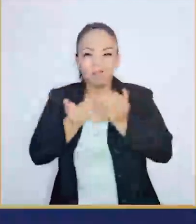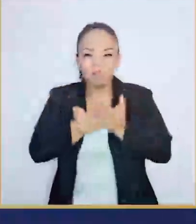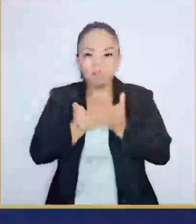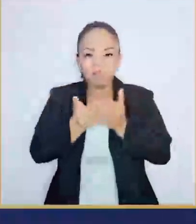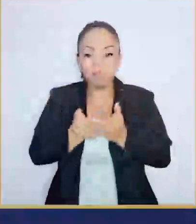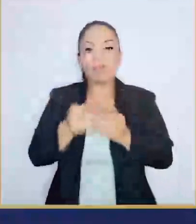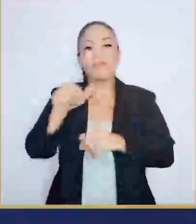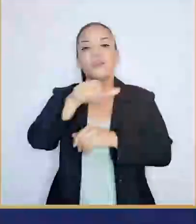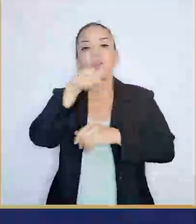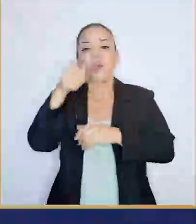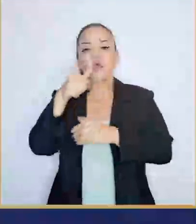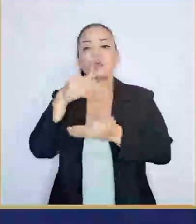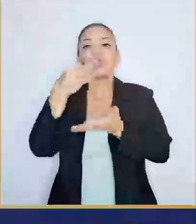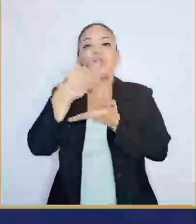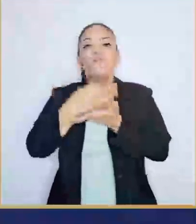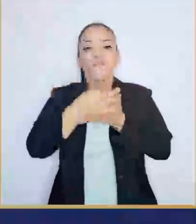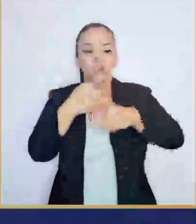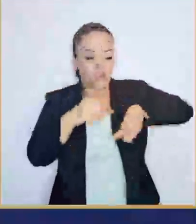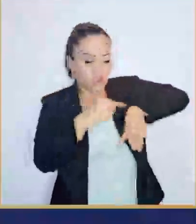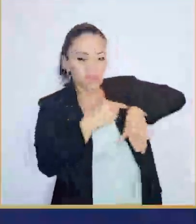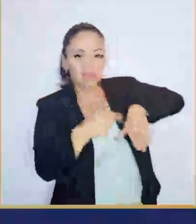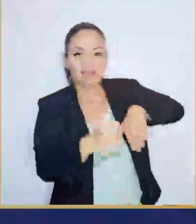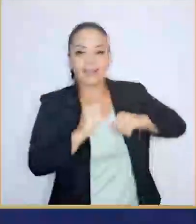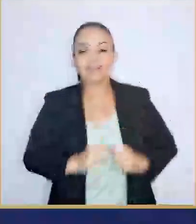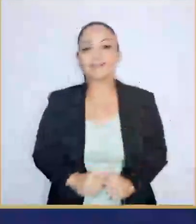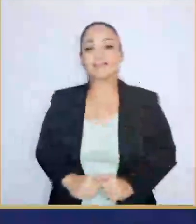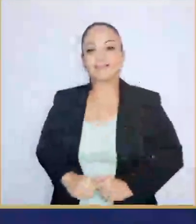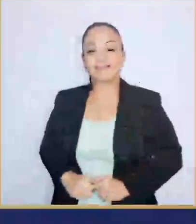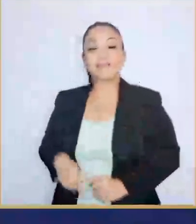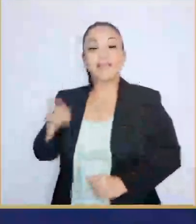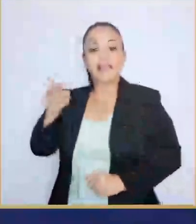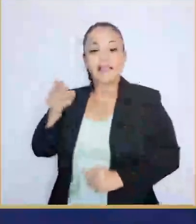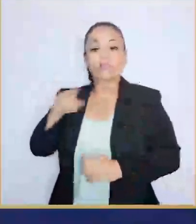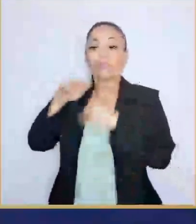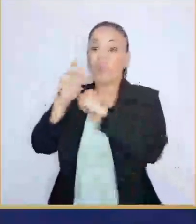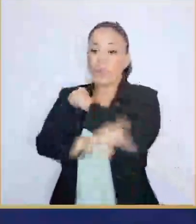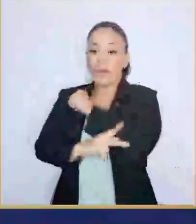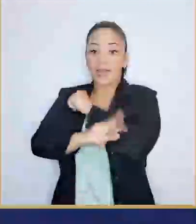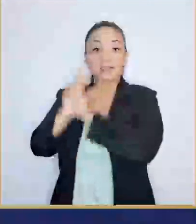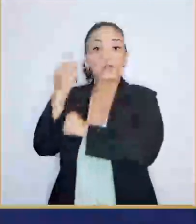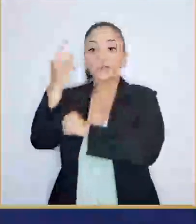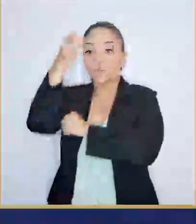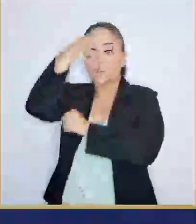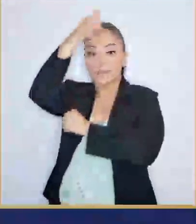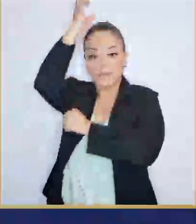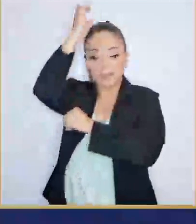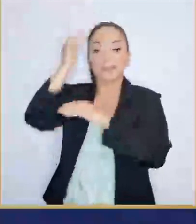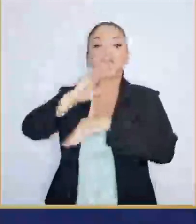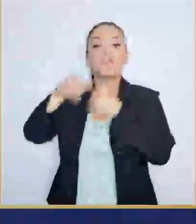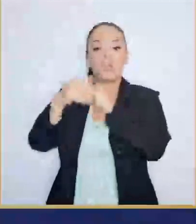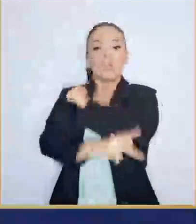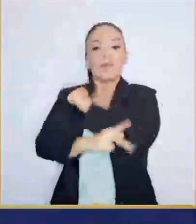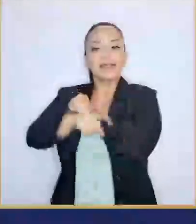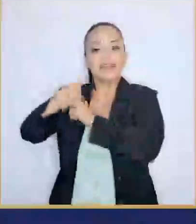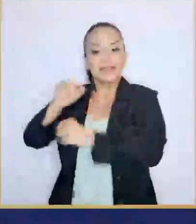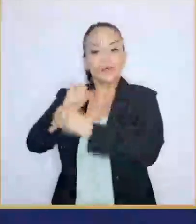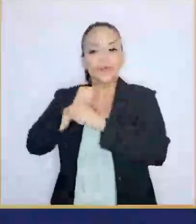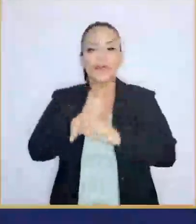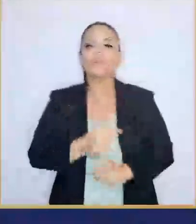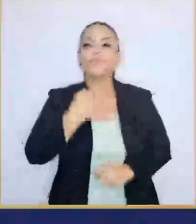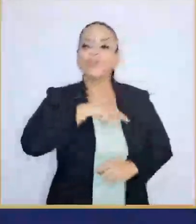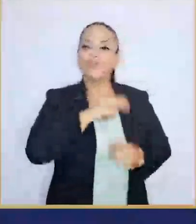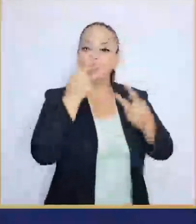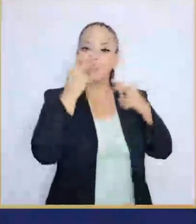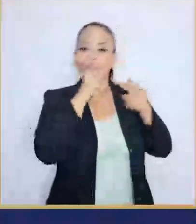las demás fronteras que Costa Rica tiene Y eso es lo que no queremos, que se venga delincuencia de otros lugares para acá Es en todo el país, no solo